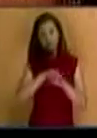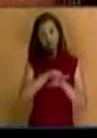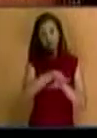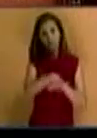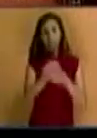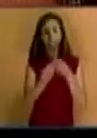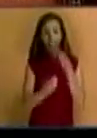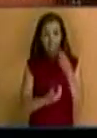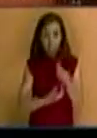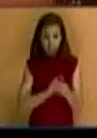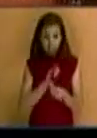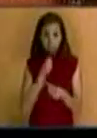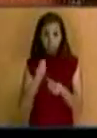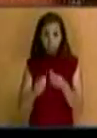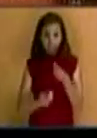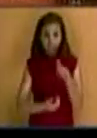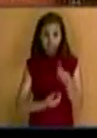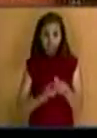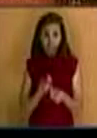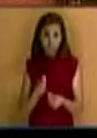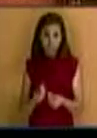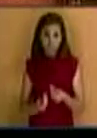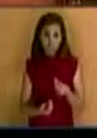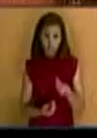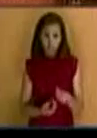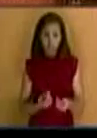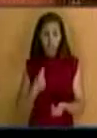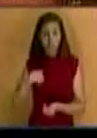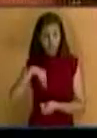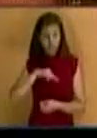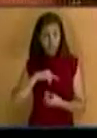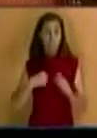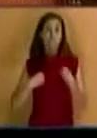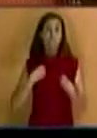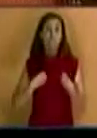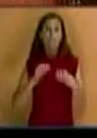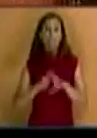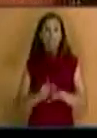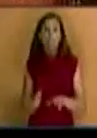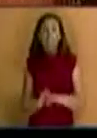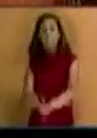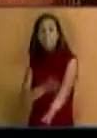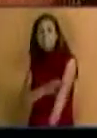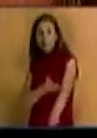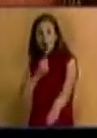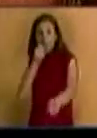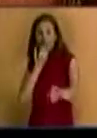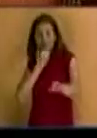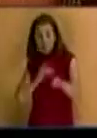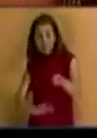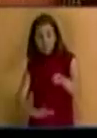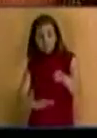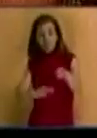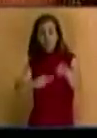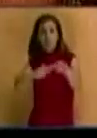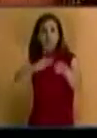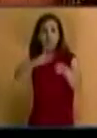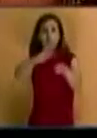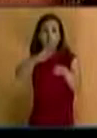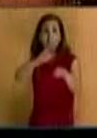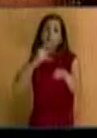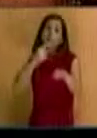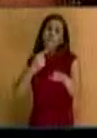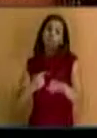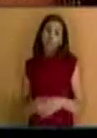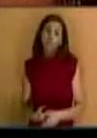Esto hace, por supuesto, subir los niveles. Es lo que nos preocupa a nosotros, a pesar de que nosotros aceptamos que ese tránsito